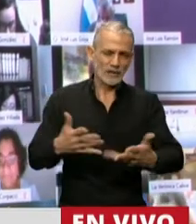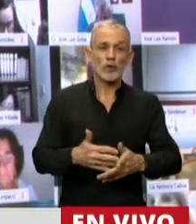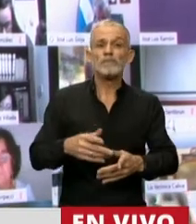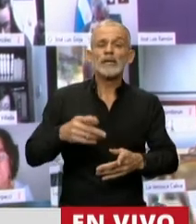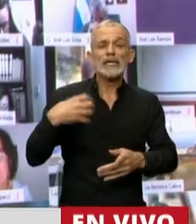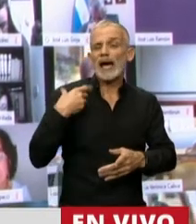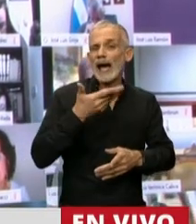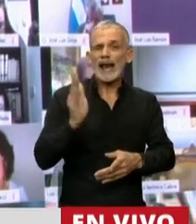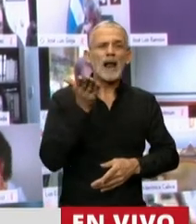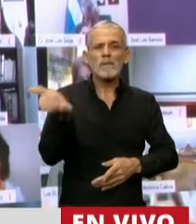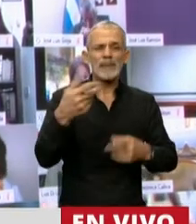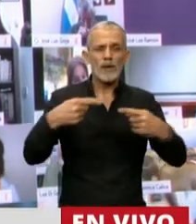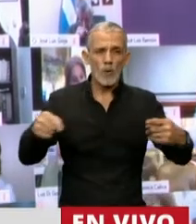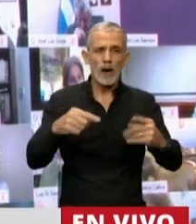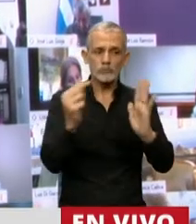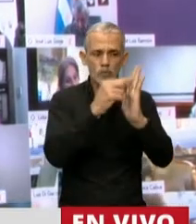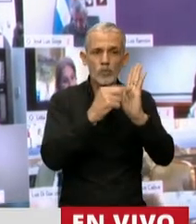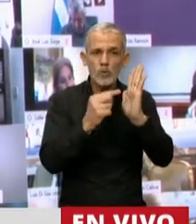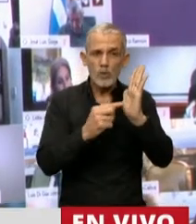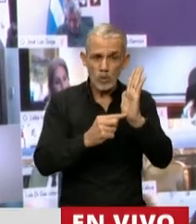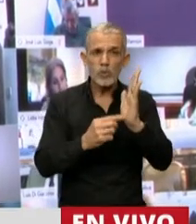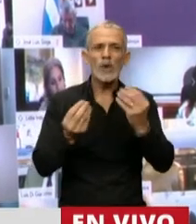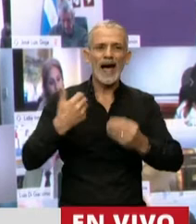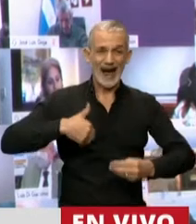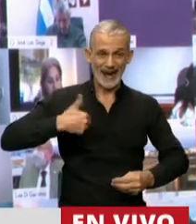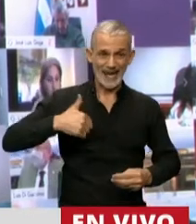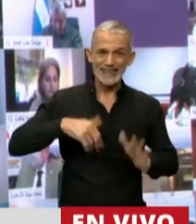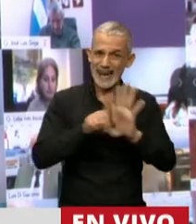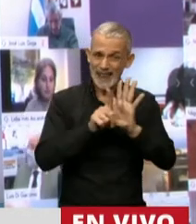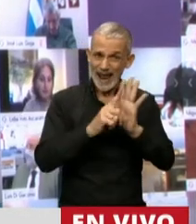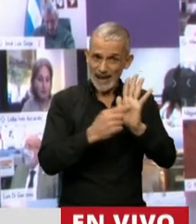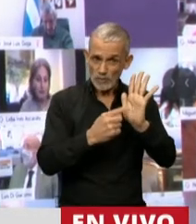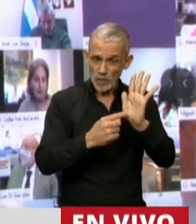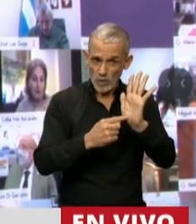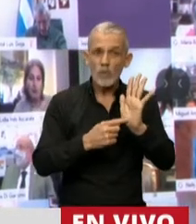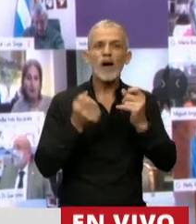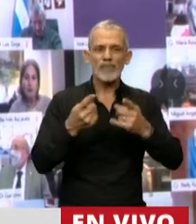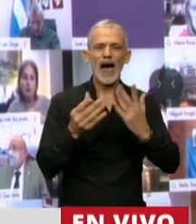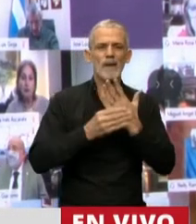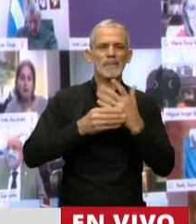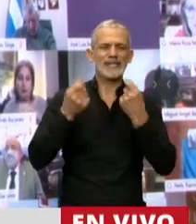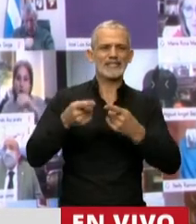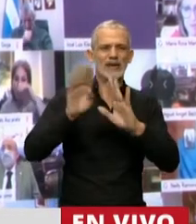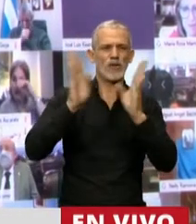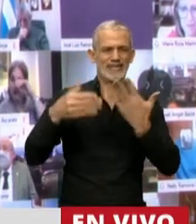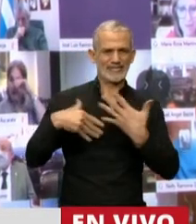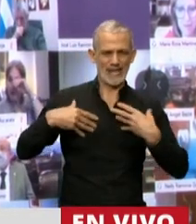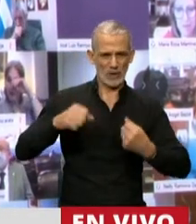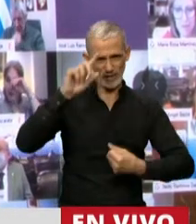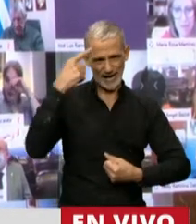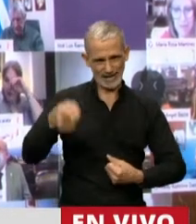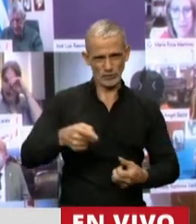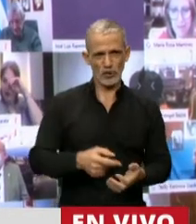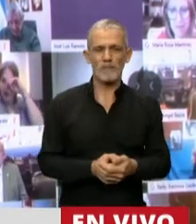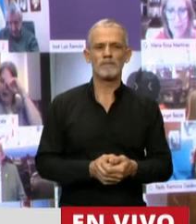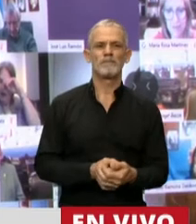solicitan las cláusulas que Argentina, que esta ley, digamos, dotaría al Ministerio de Salud de la Nación, que